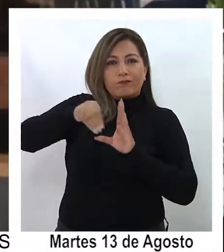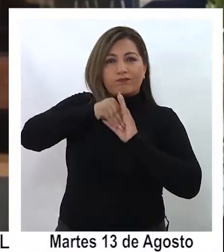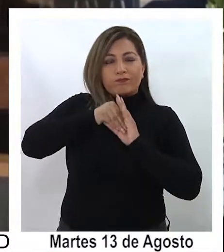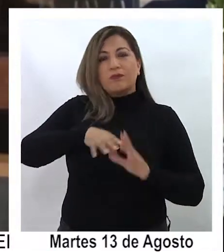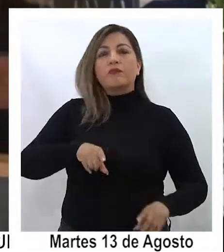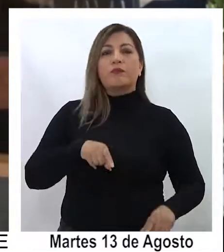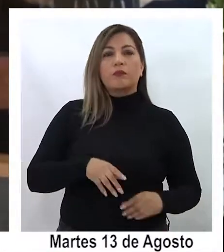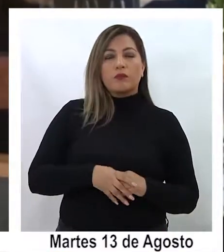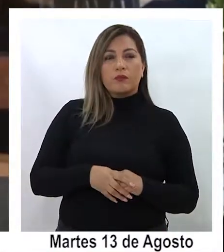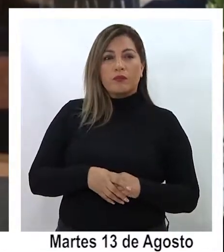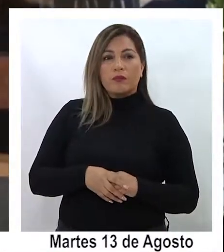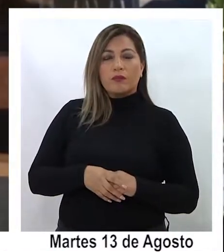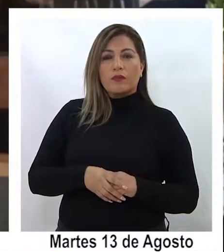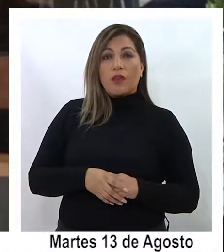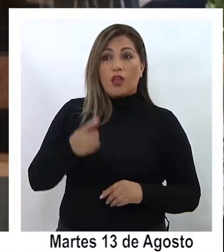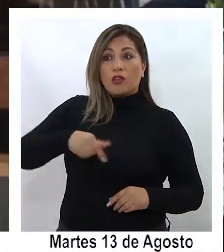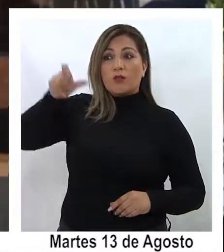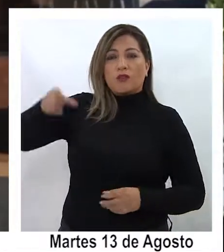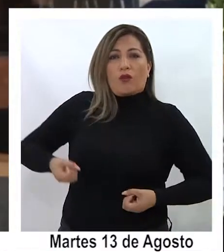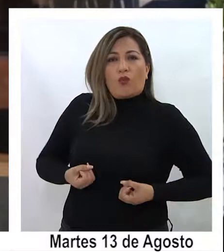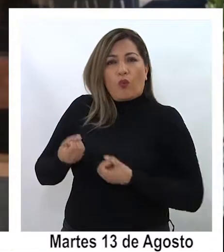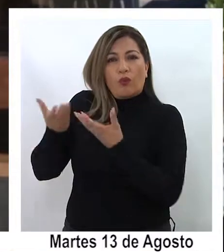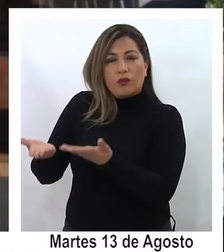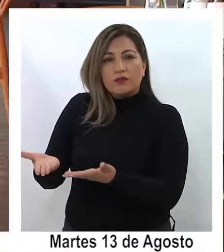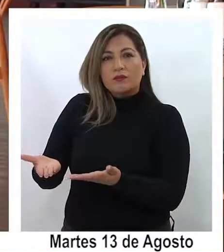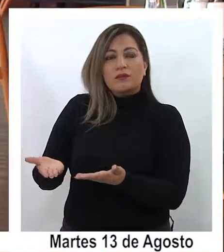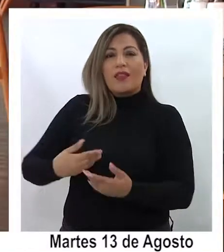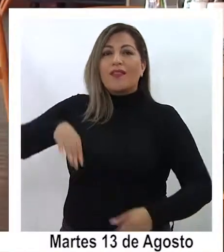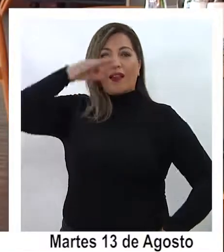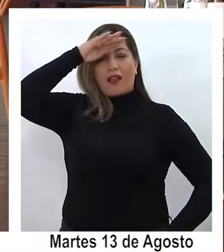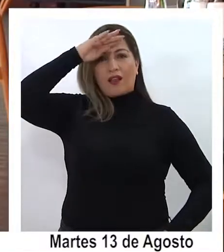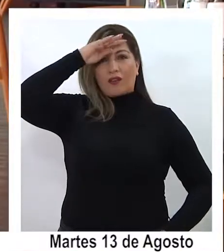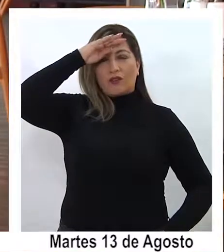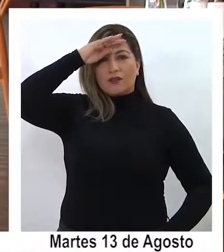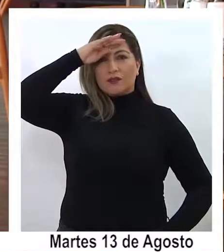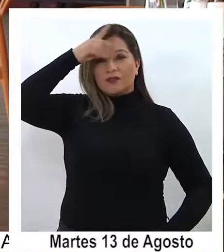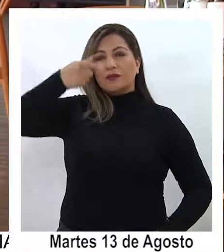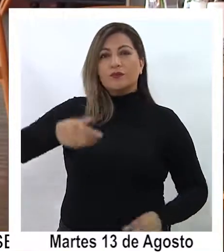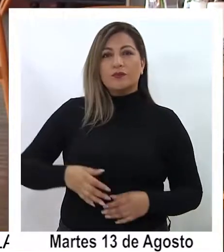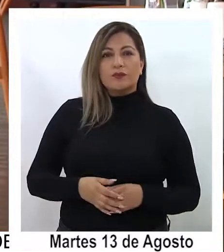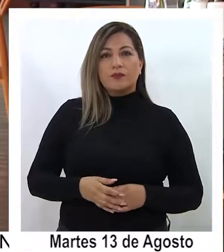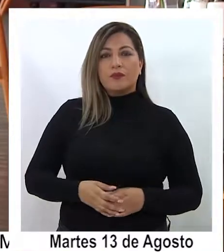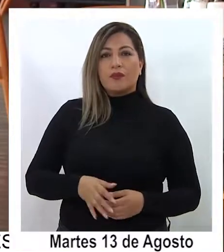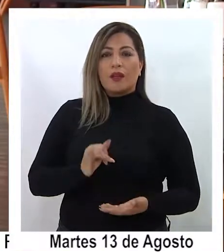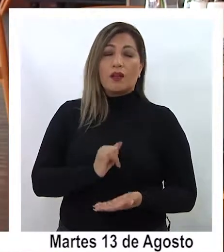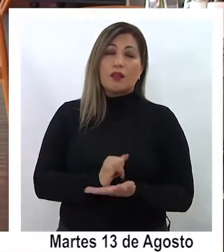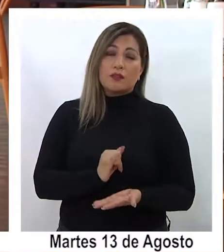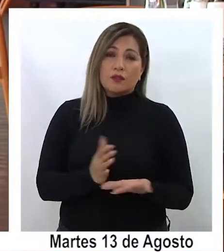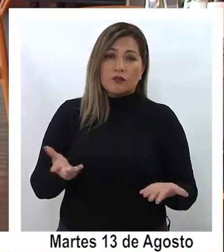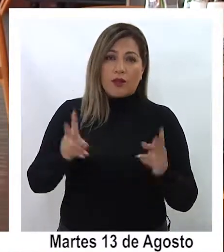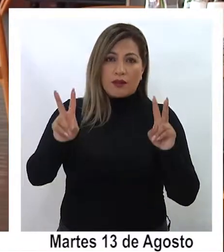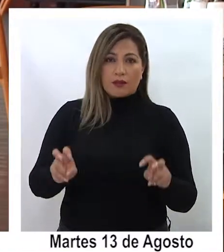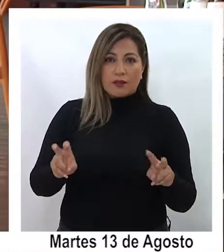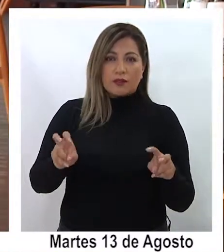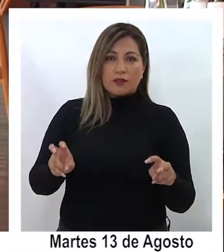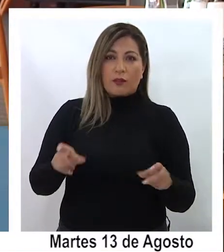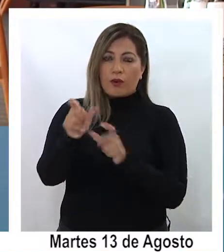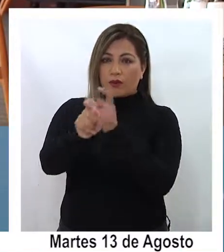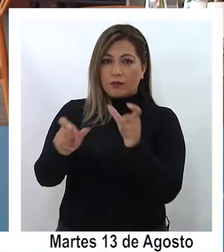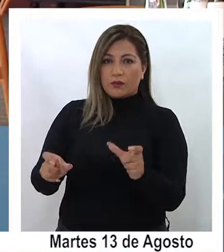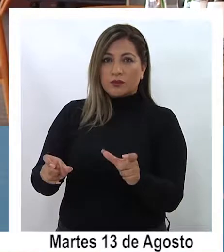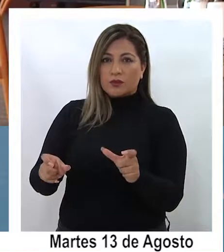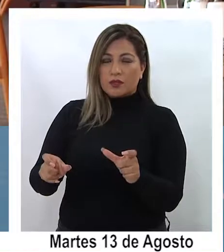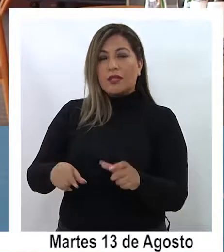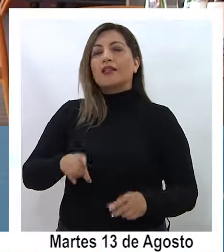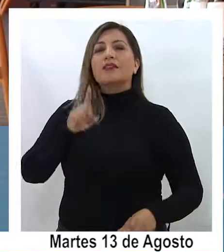de transmitir la confianza en nuestras instituciones en términos de que esas personas